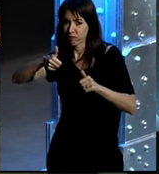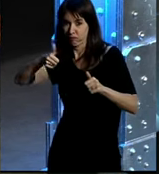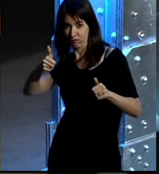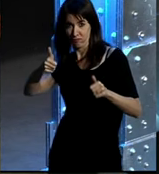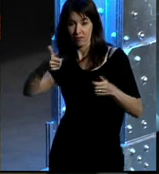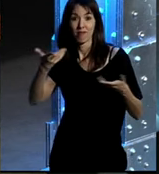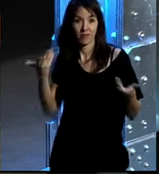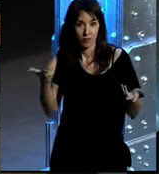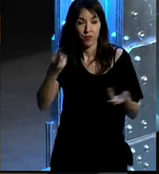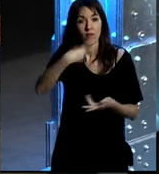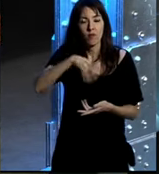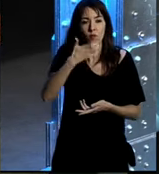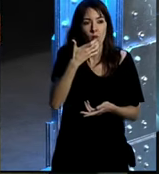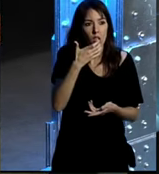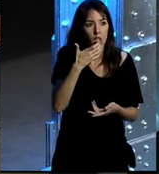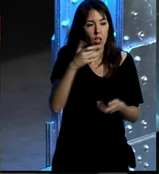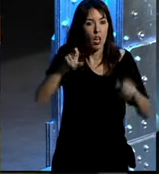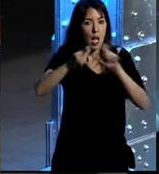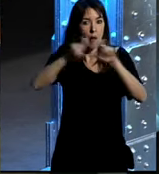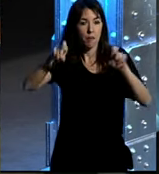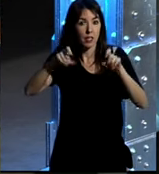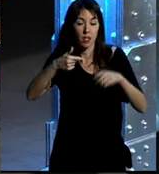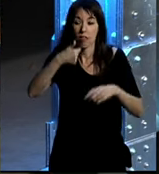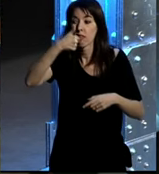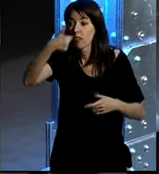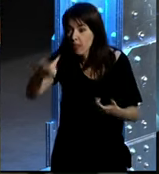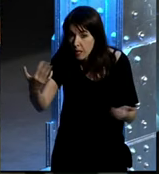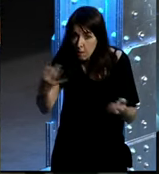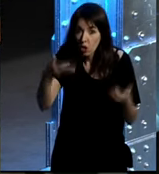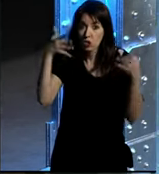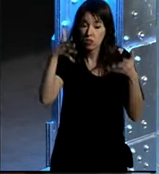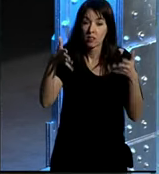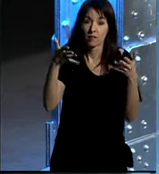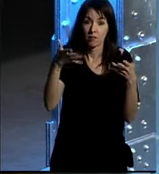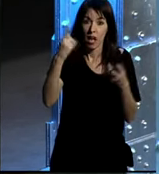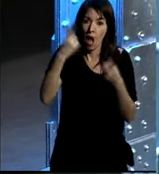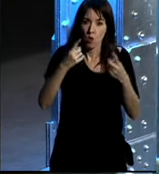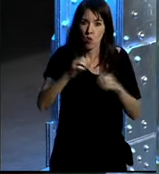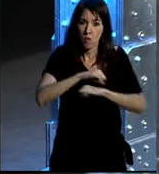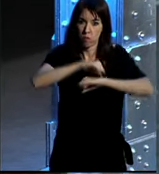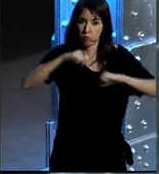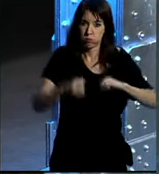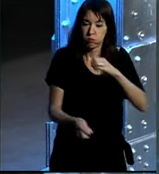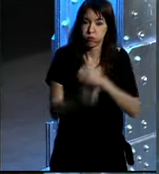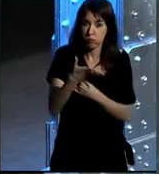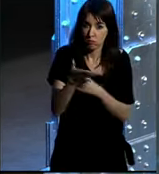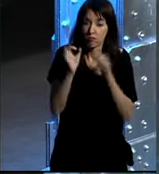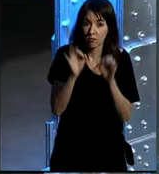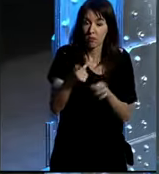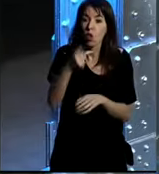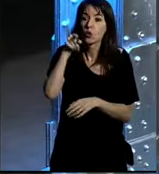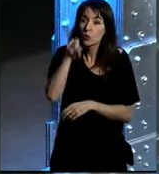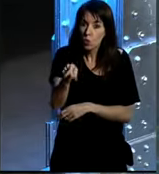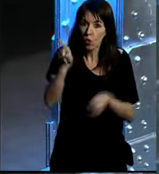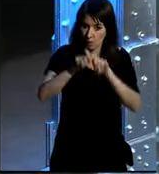a las empresas lo que les decimos y bueno en determinadas implantaciones decimos a ver tú